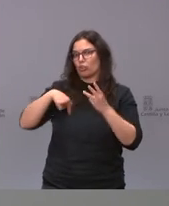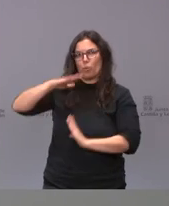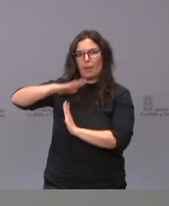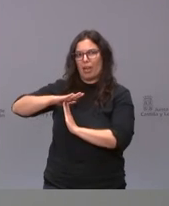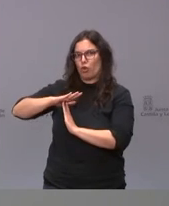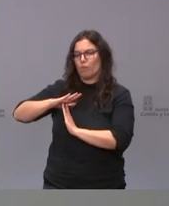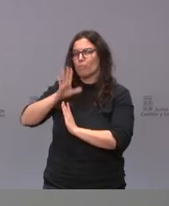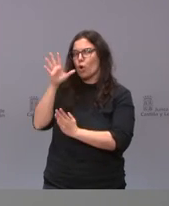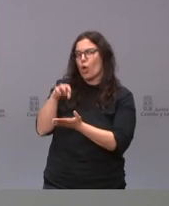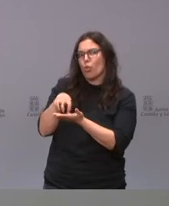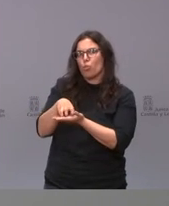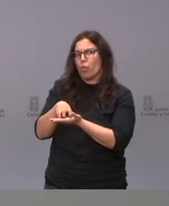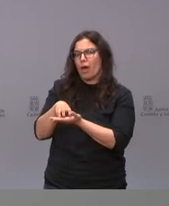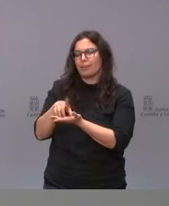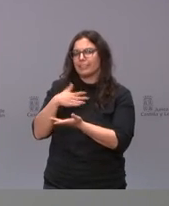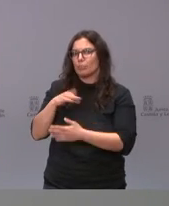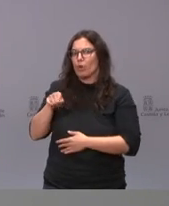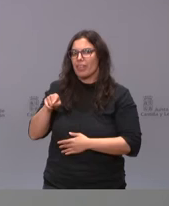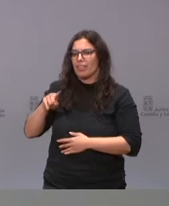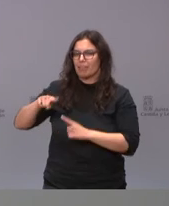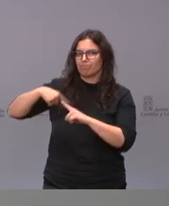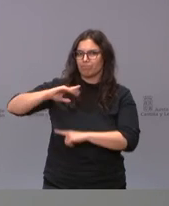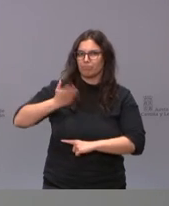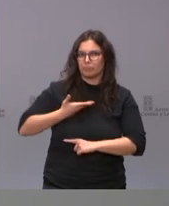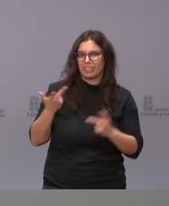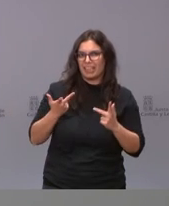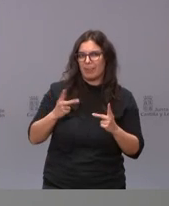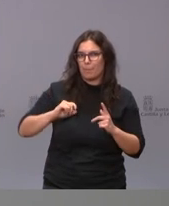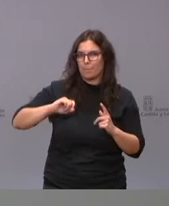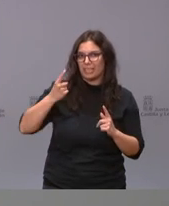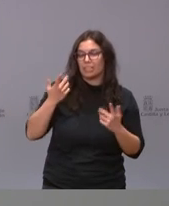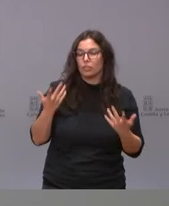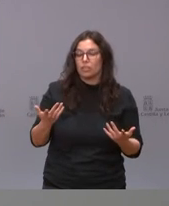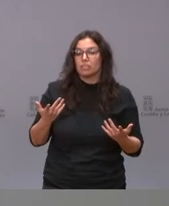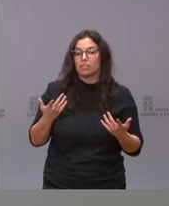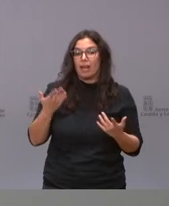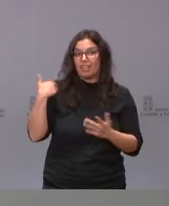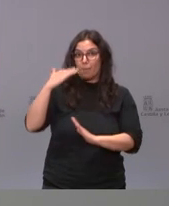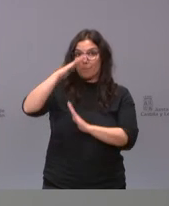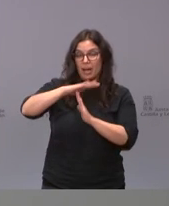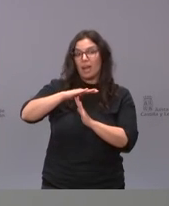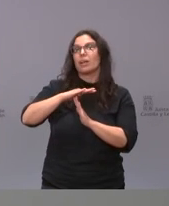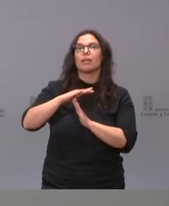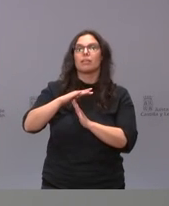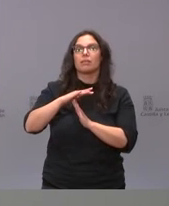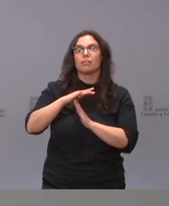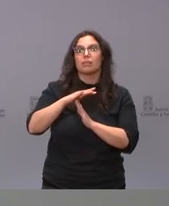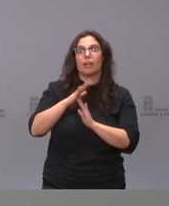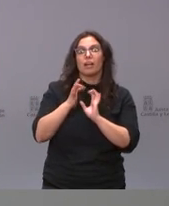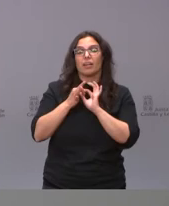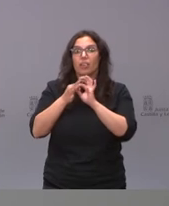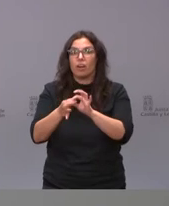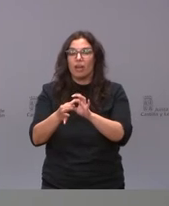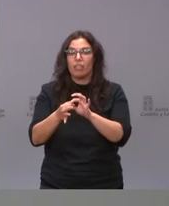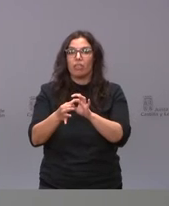duda de que producía efectos secundarios por lo tanto el hecho de paralizar la Junta de